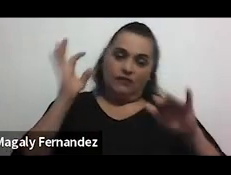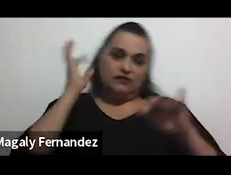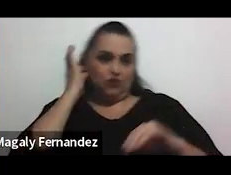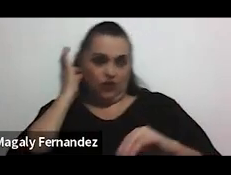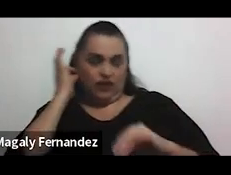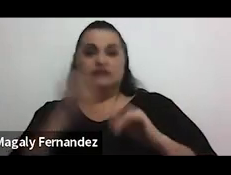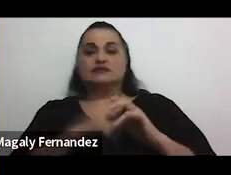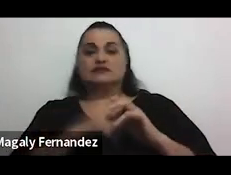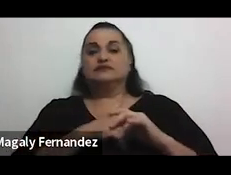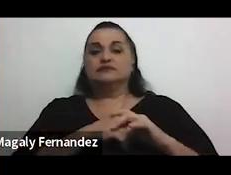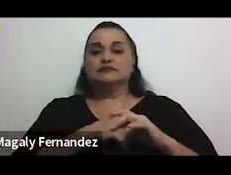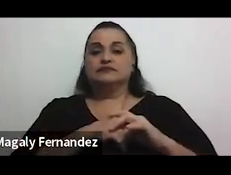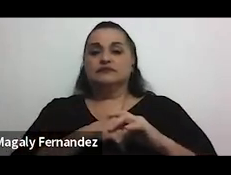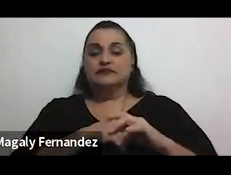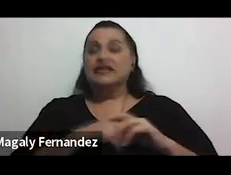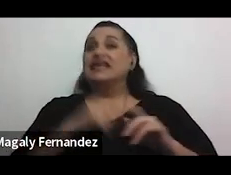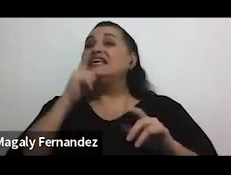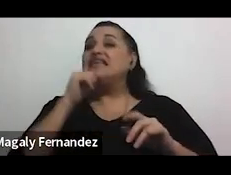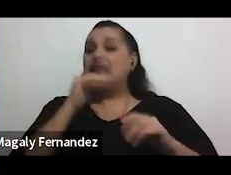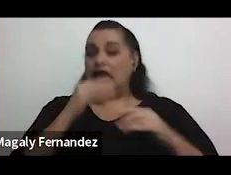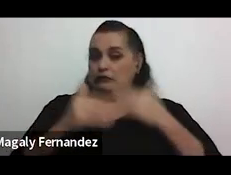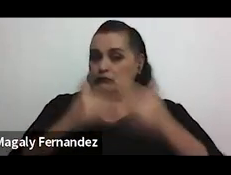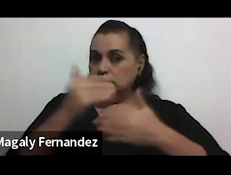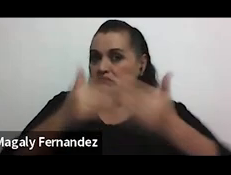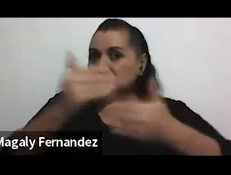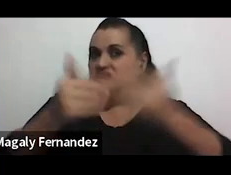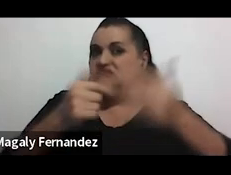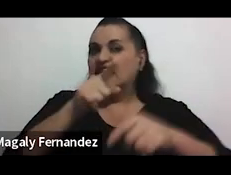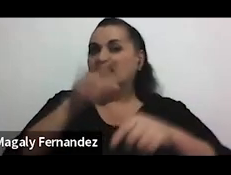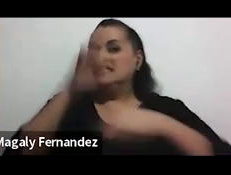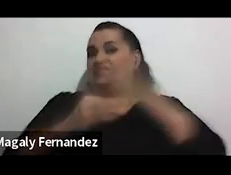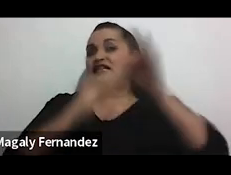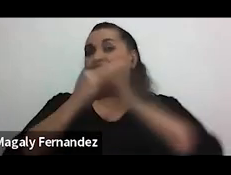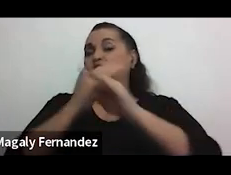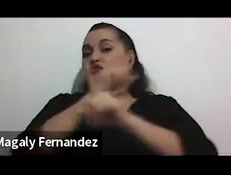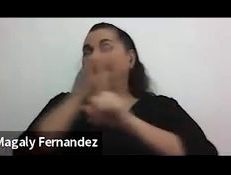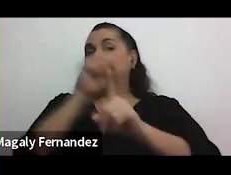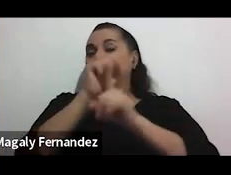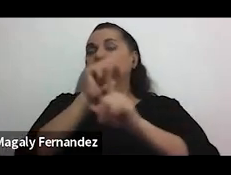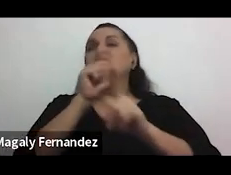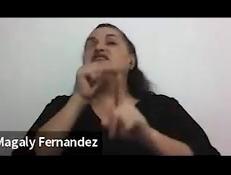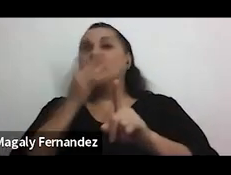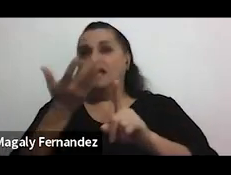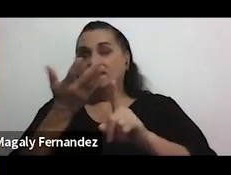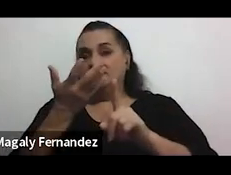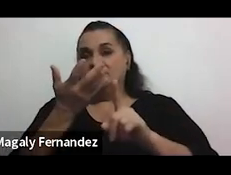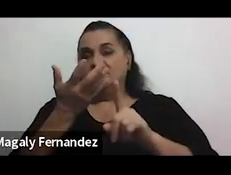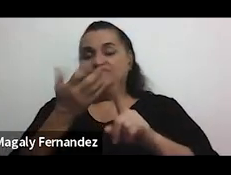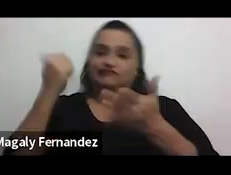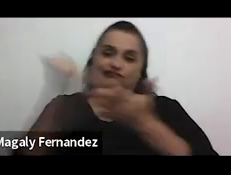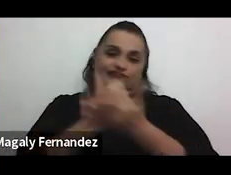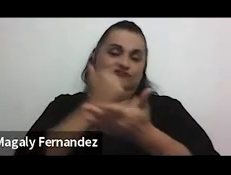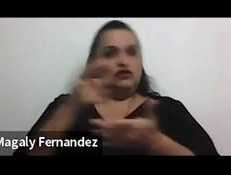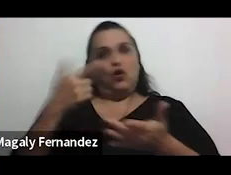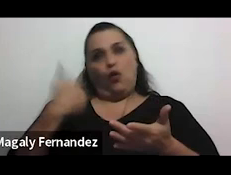quienes ejercen más este tipo de situaciones lamentablemente son nosotros